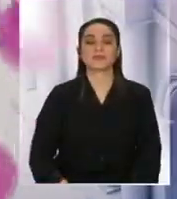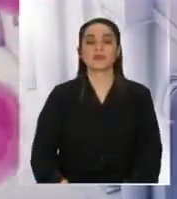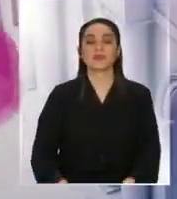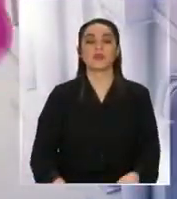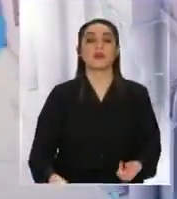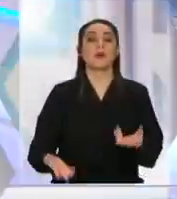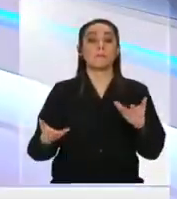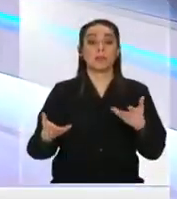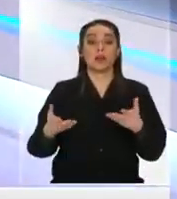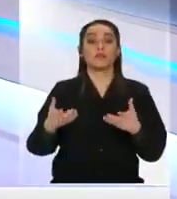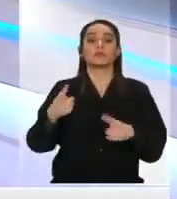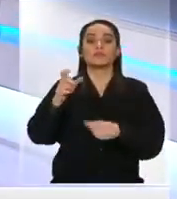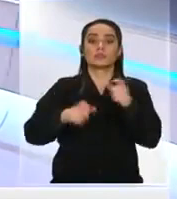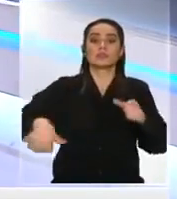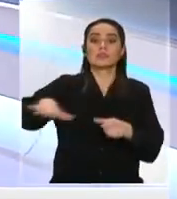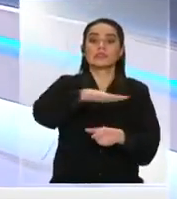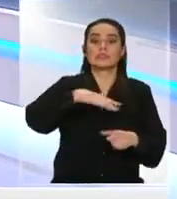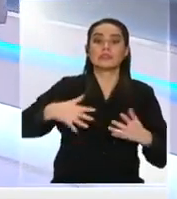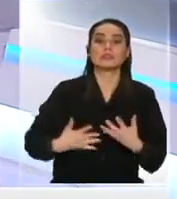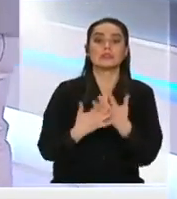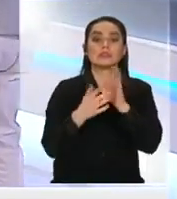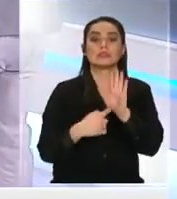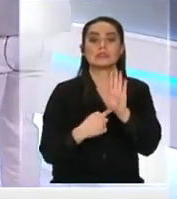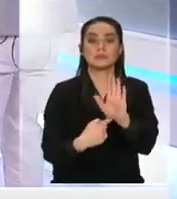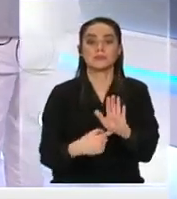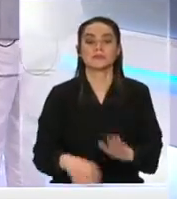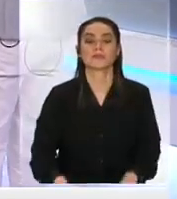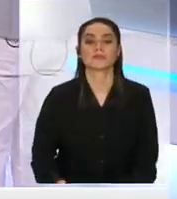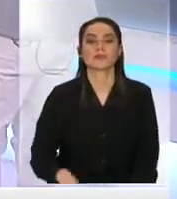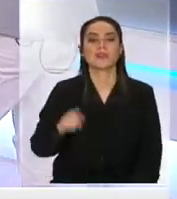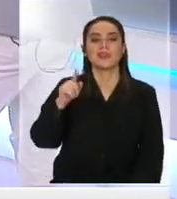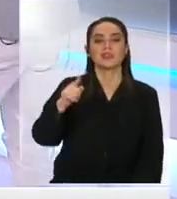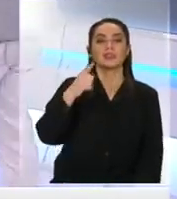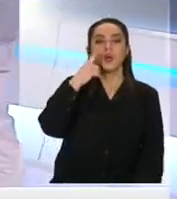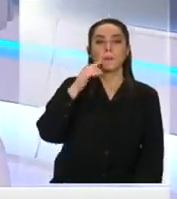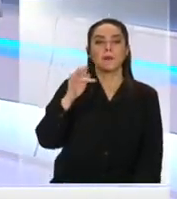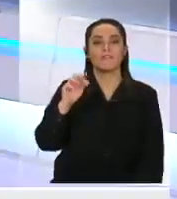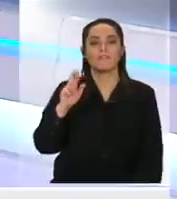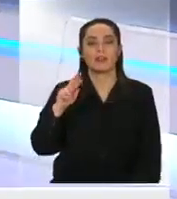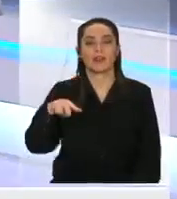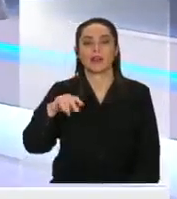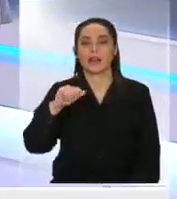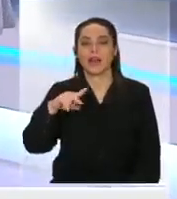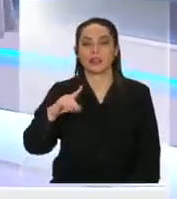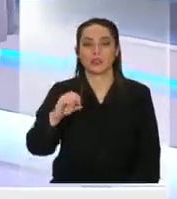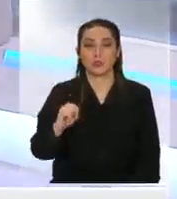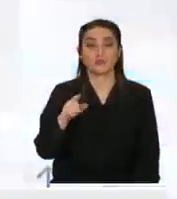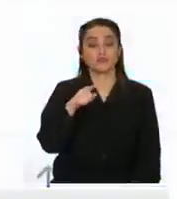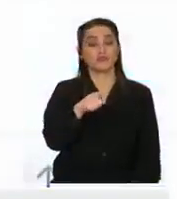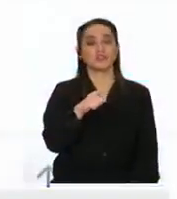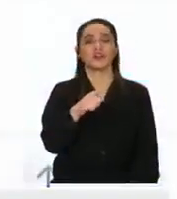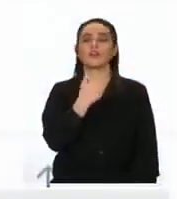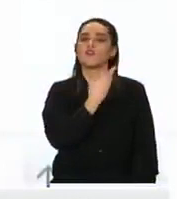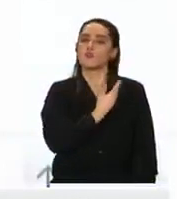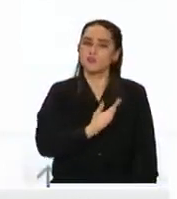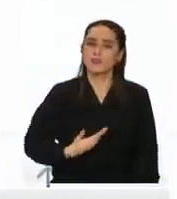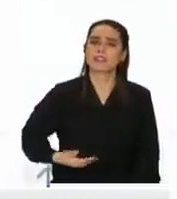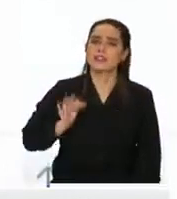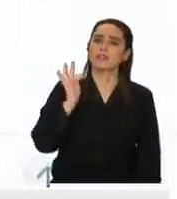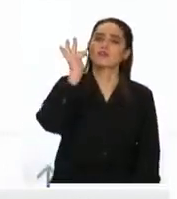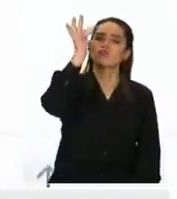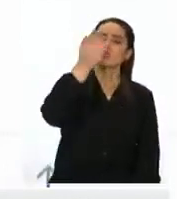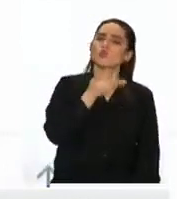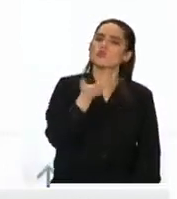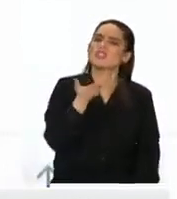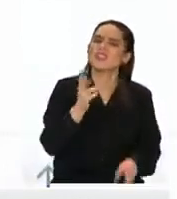a ver que dice nos vamos con la pregunta este es Fernando Anes señor futuro presidente usted ¿qué